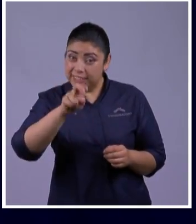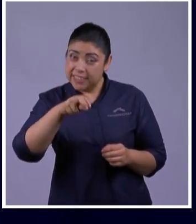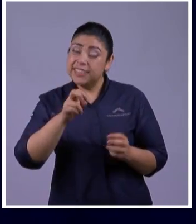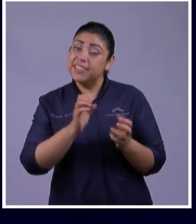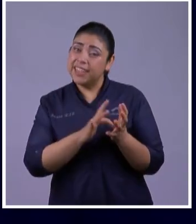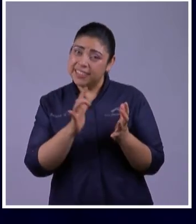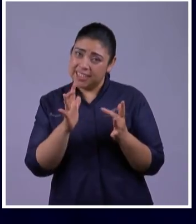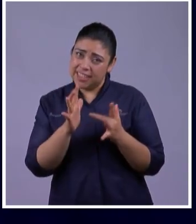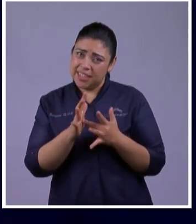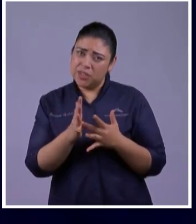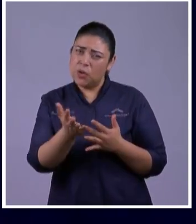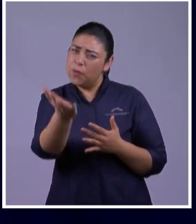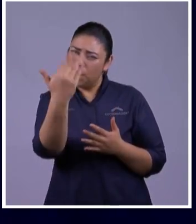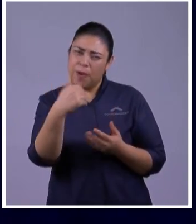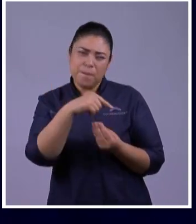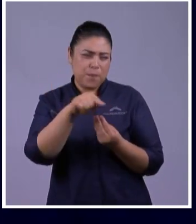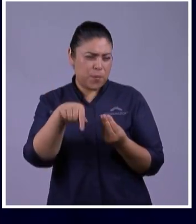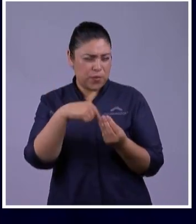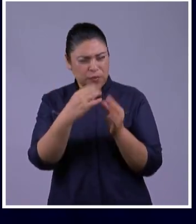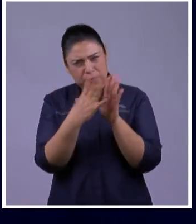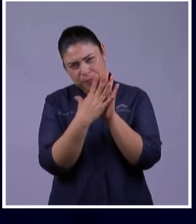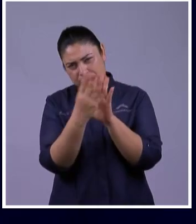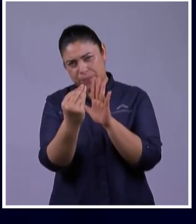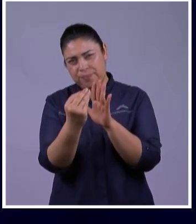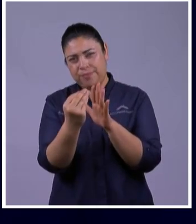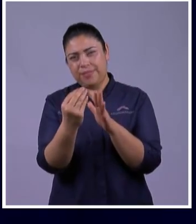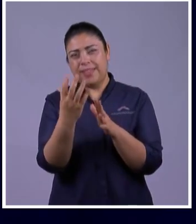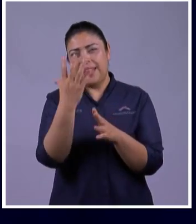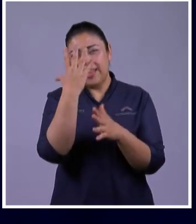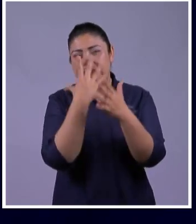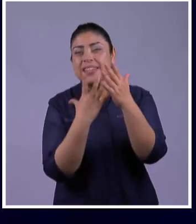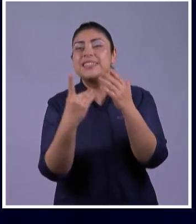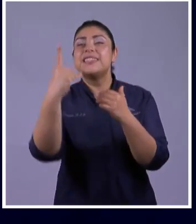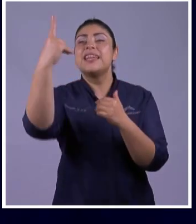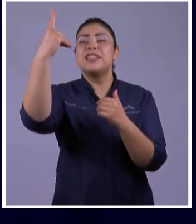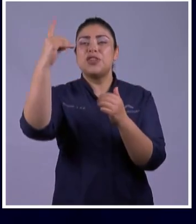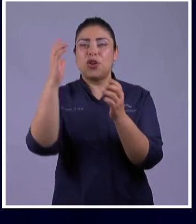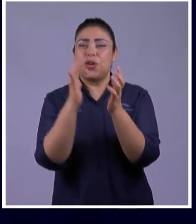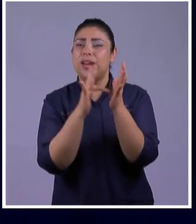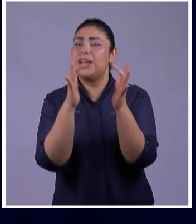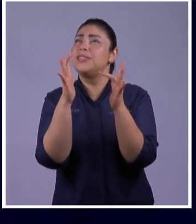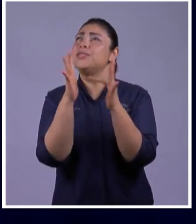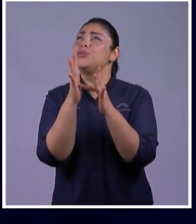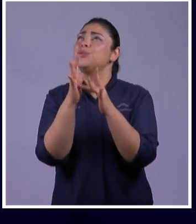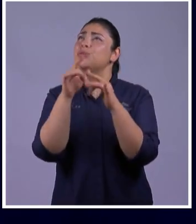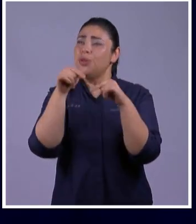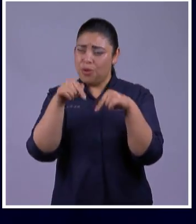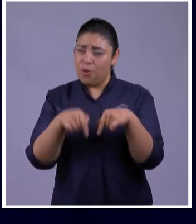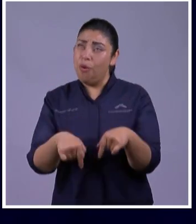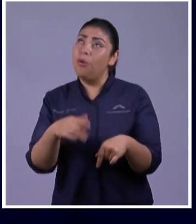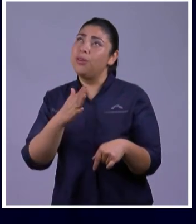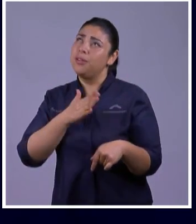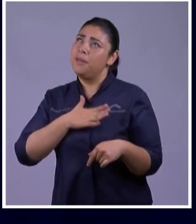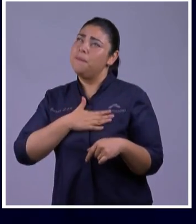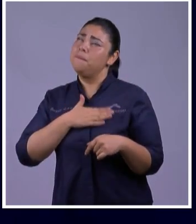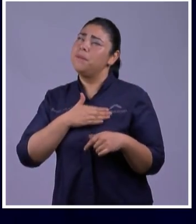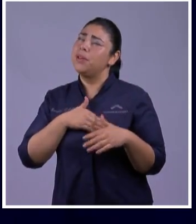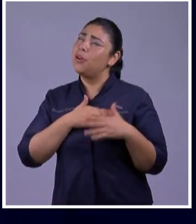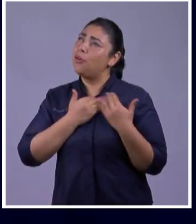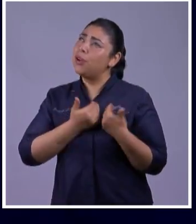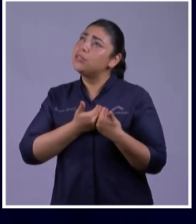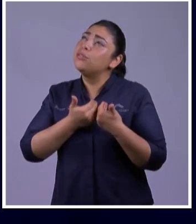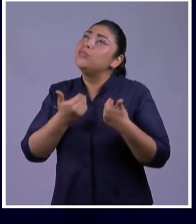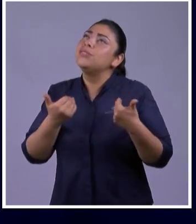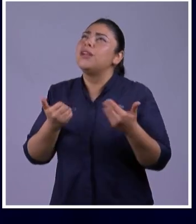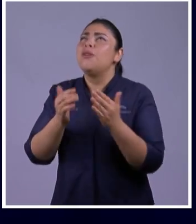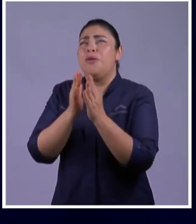Familia Entera Repitan Conmigo Así Señor Jesús Hoy Te Abro Mi Corazón Perdona Mis